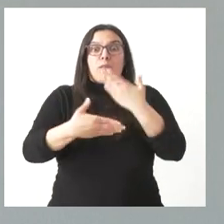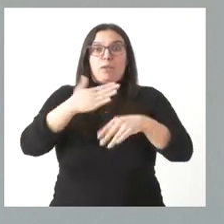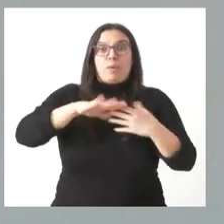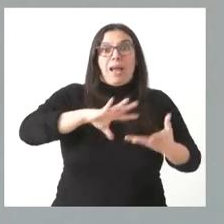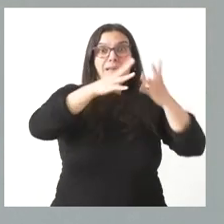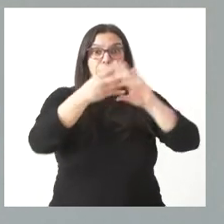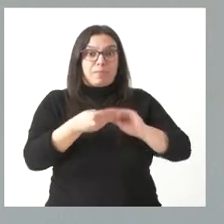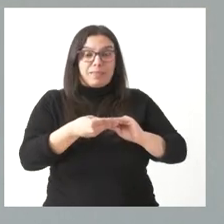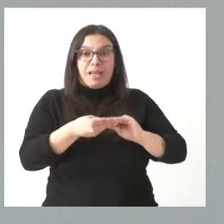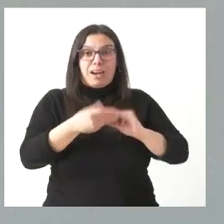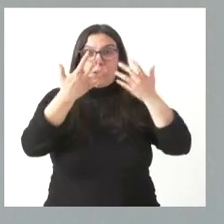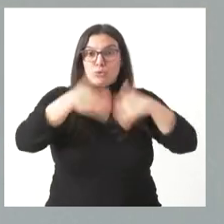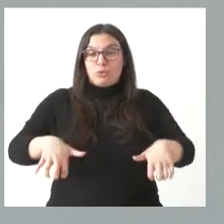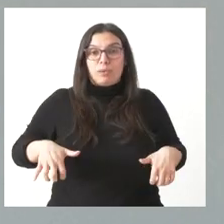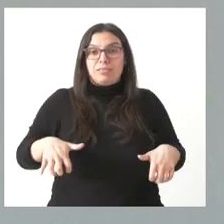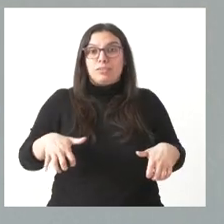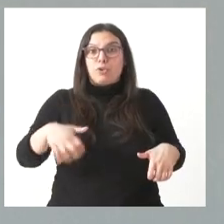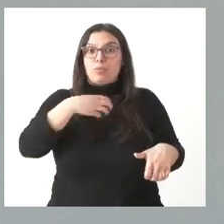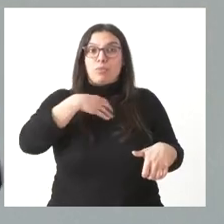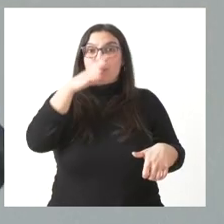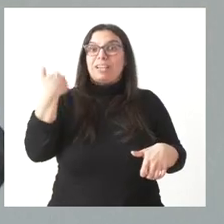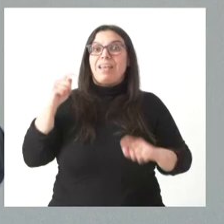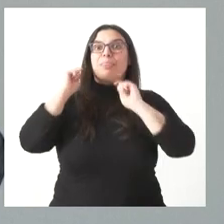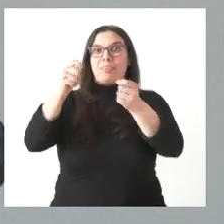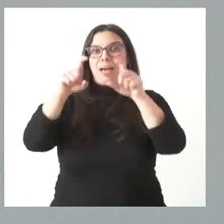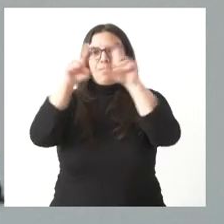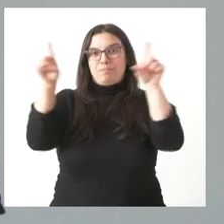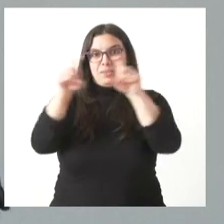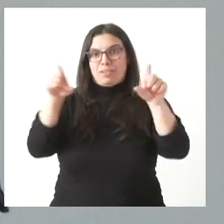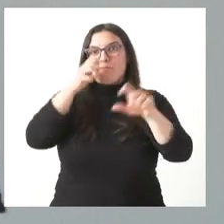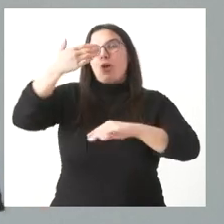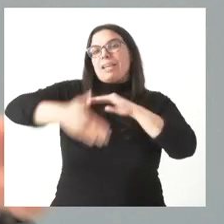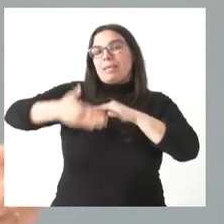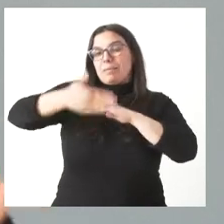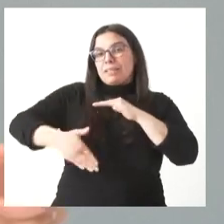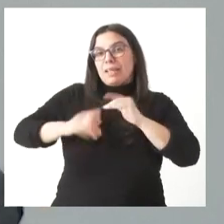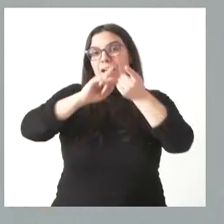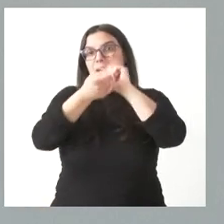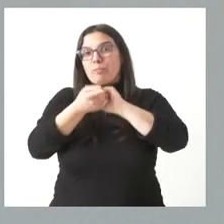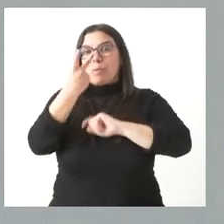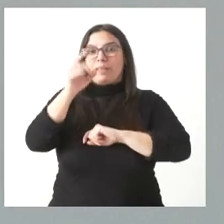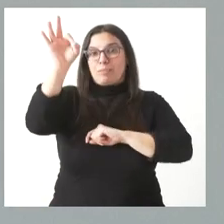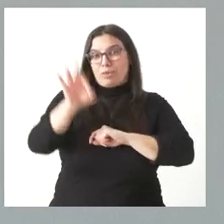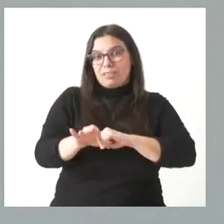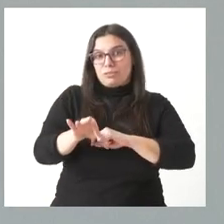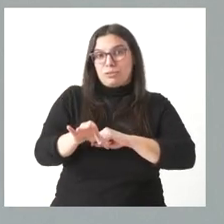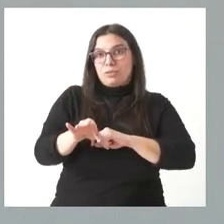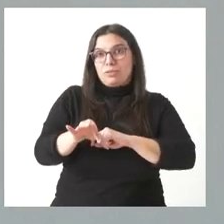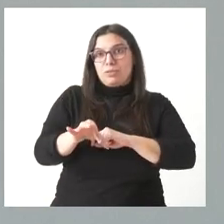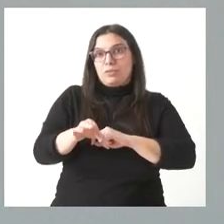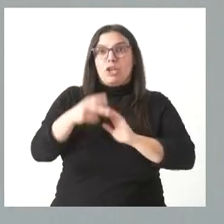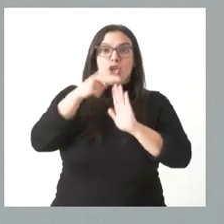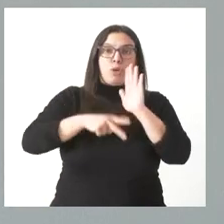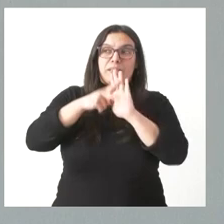estos precios una vez que se había adjudicado, porque el límite máximo de cambio es el 20% y la normativa